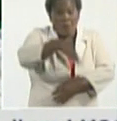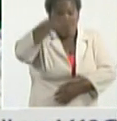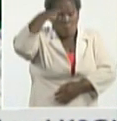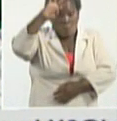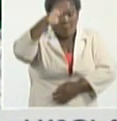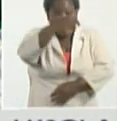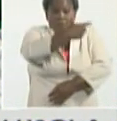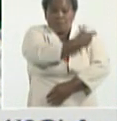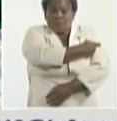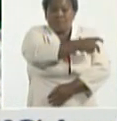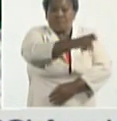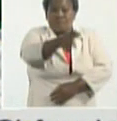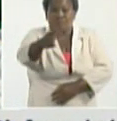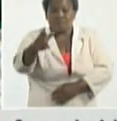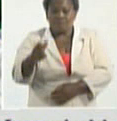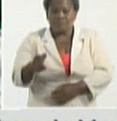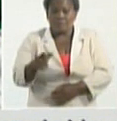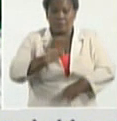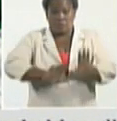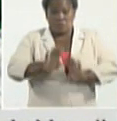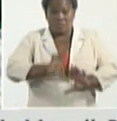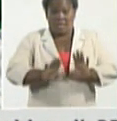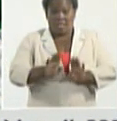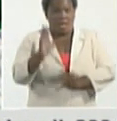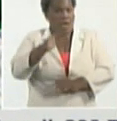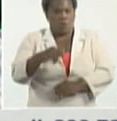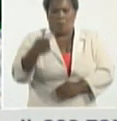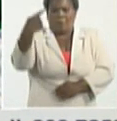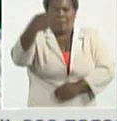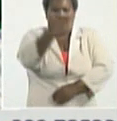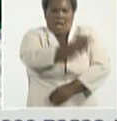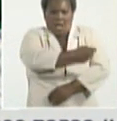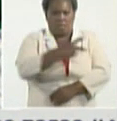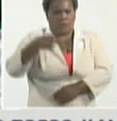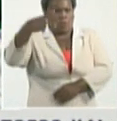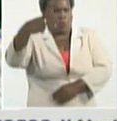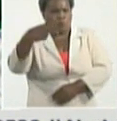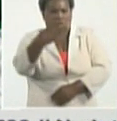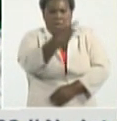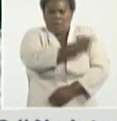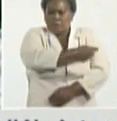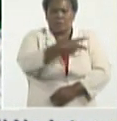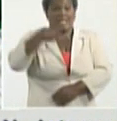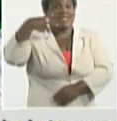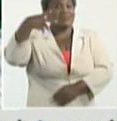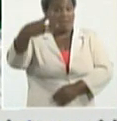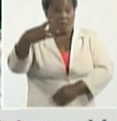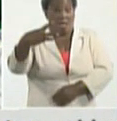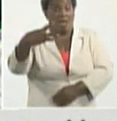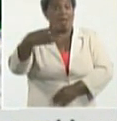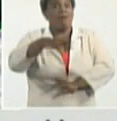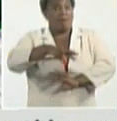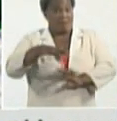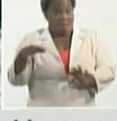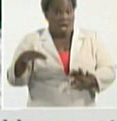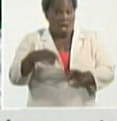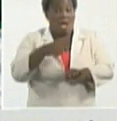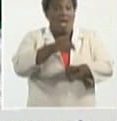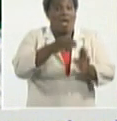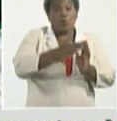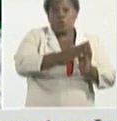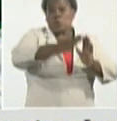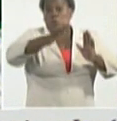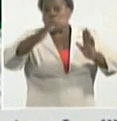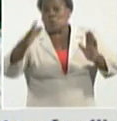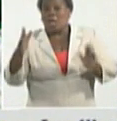inmunizada inmunizada no estoy hablando de una primera dosis estoy hablando de una tercera dosis del tiempo para que se